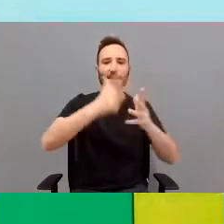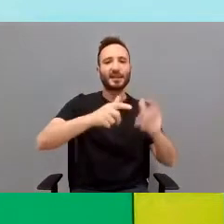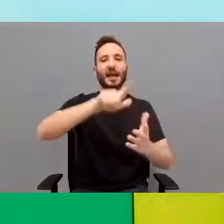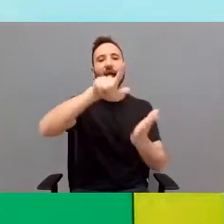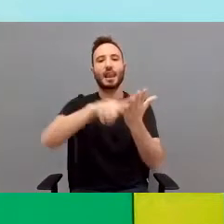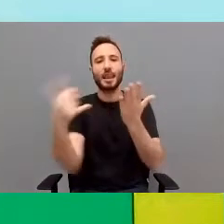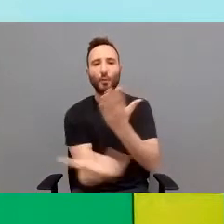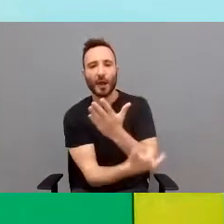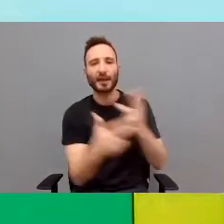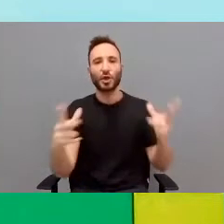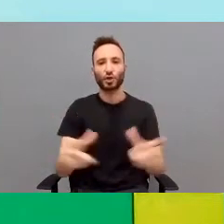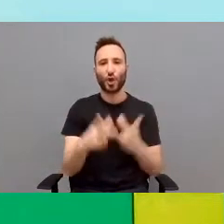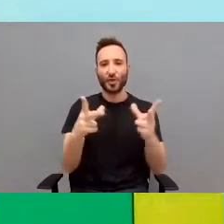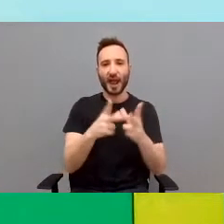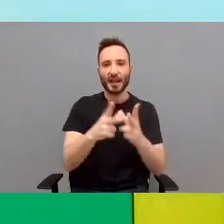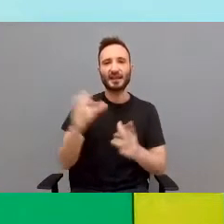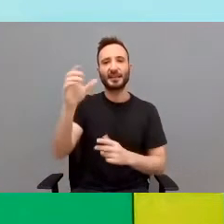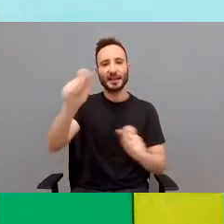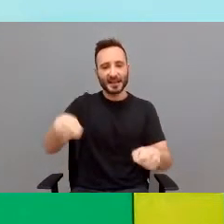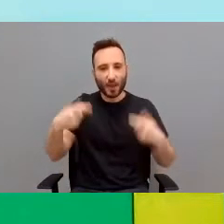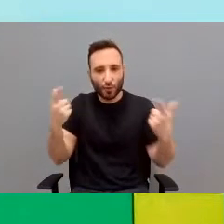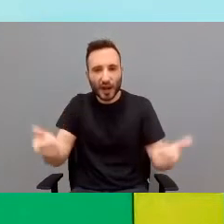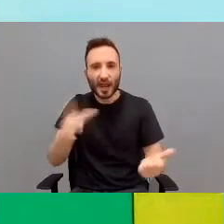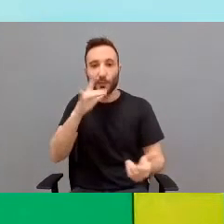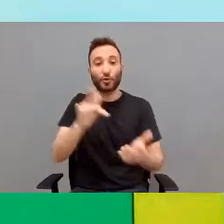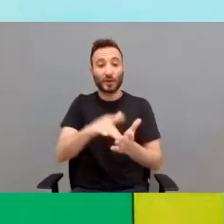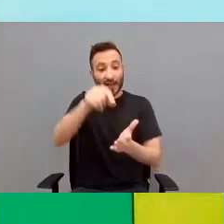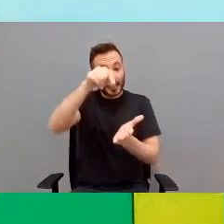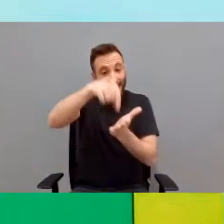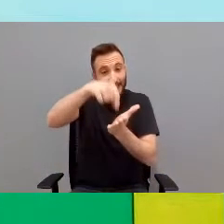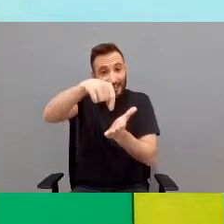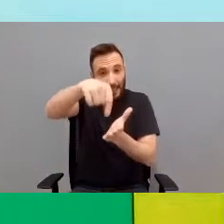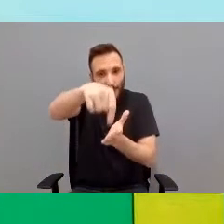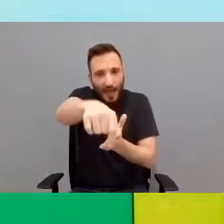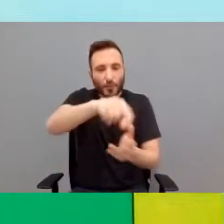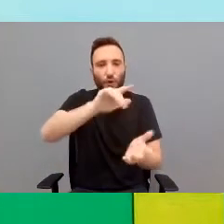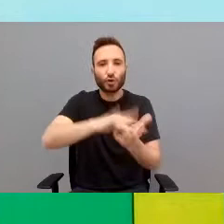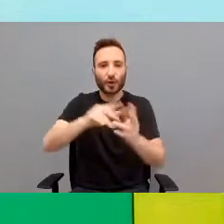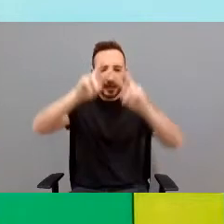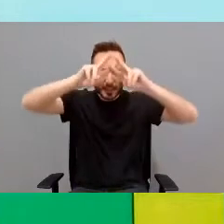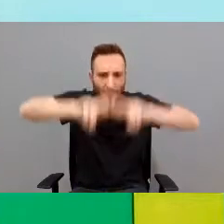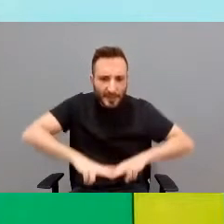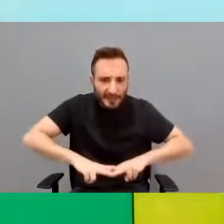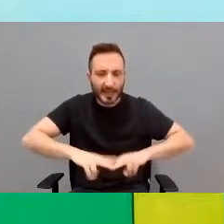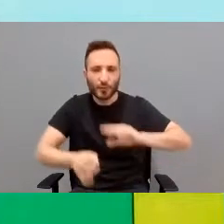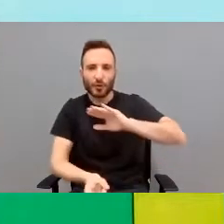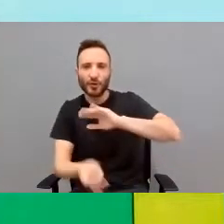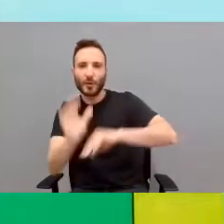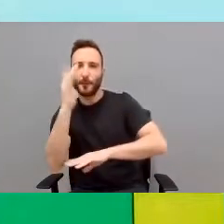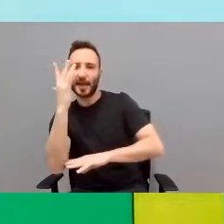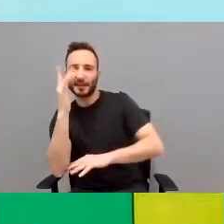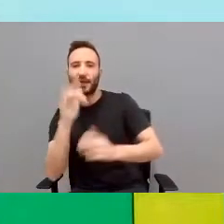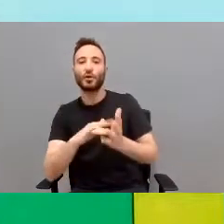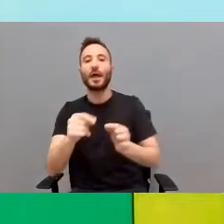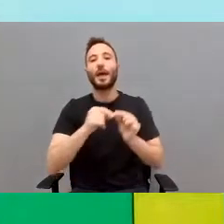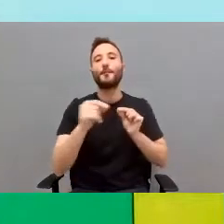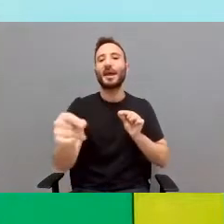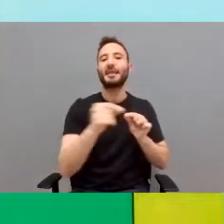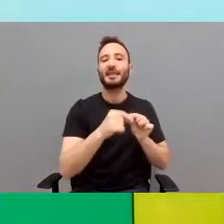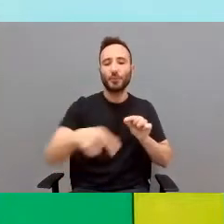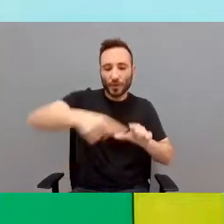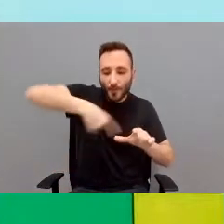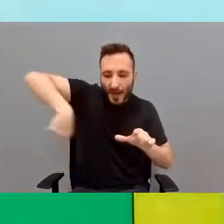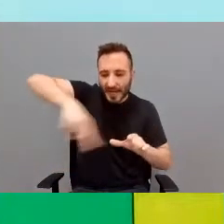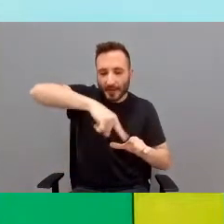naturales, ya que sembramos, recolectamos, reconocemos plantas, investigamos su origen, medimos el perímetro y la superficie,